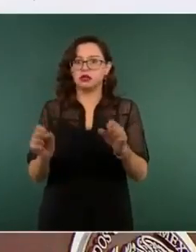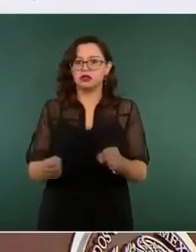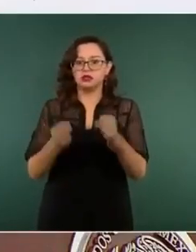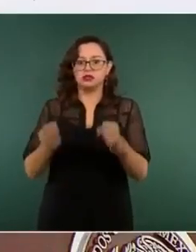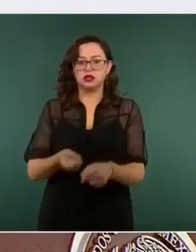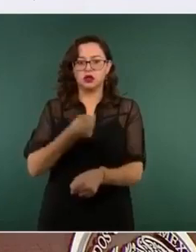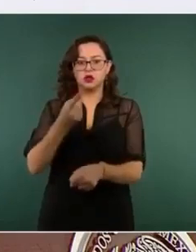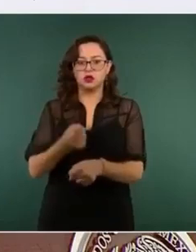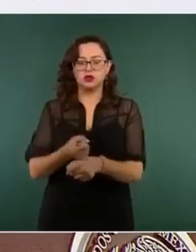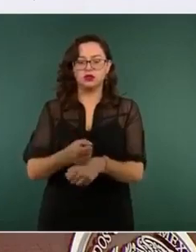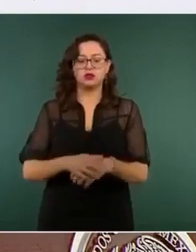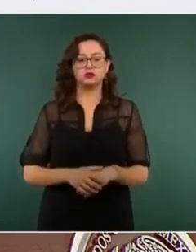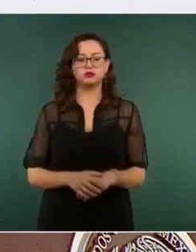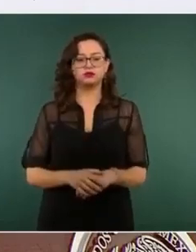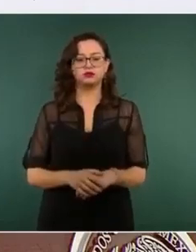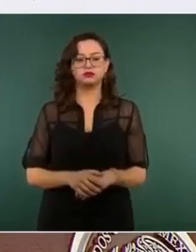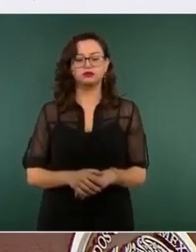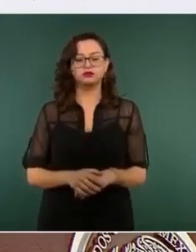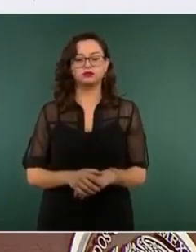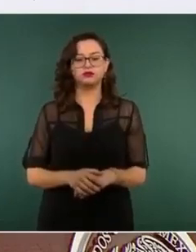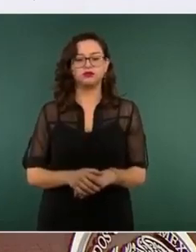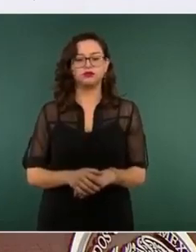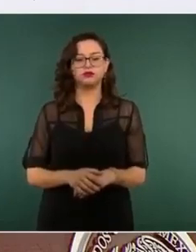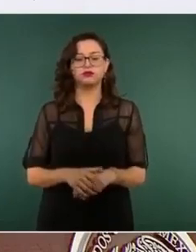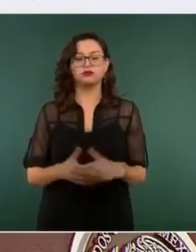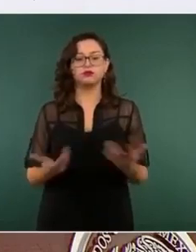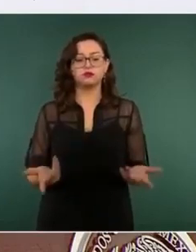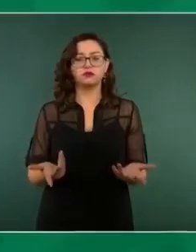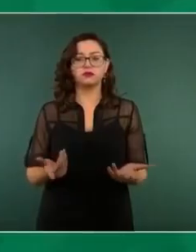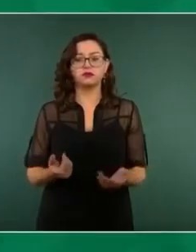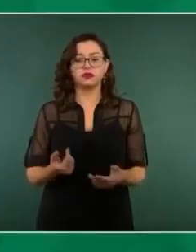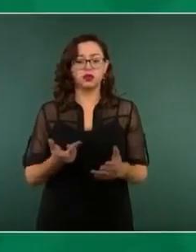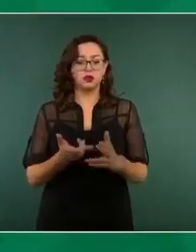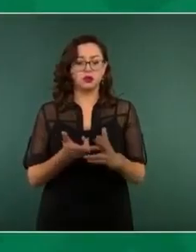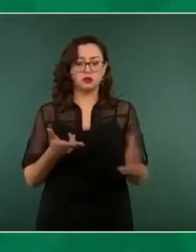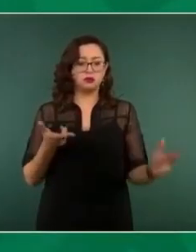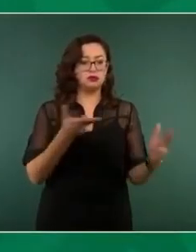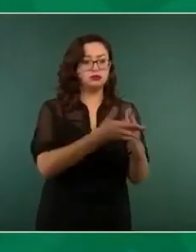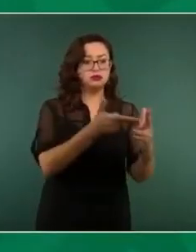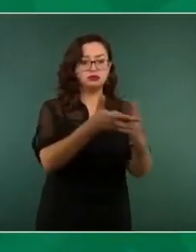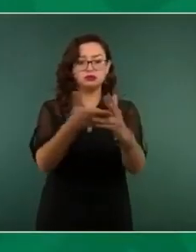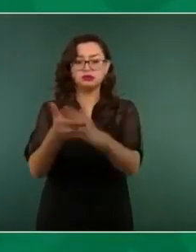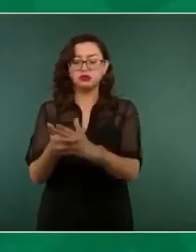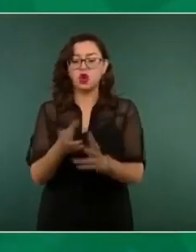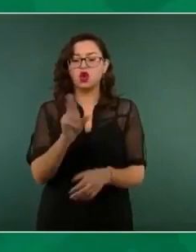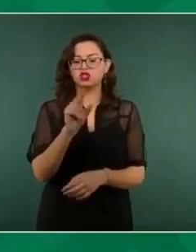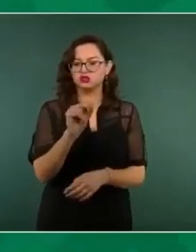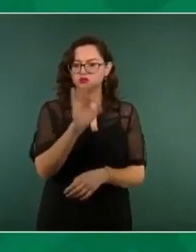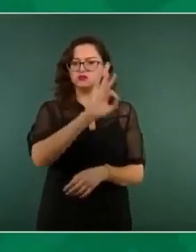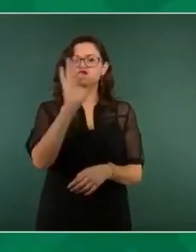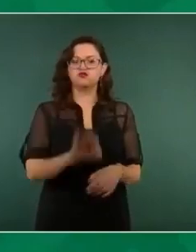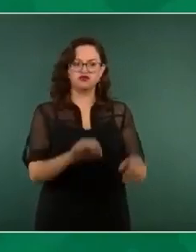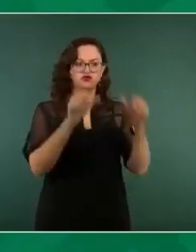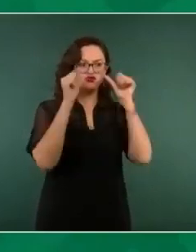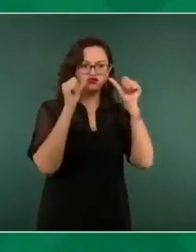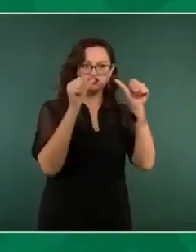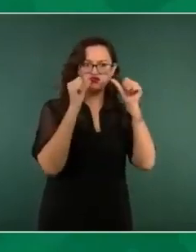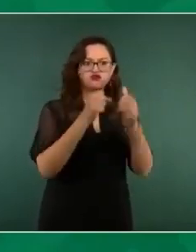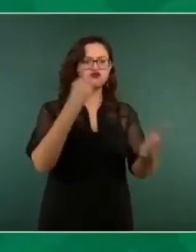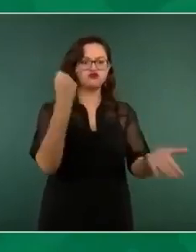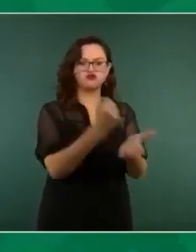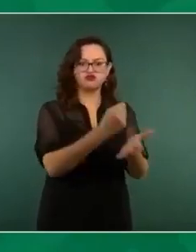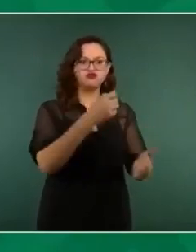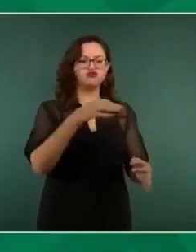80 por ciento tiene resolución y se trata de feminicidios el 100 por ciento y en todos